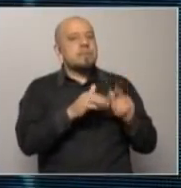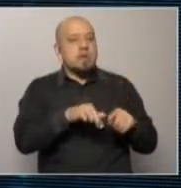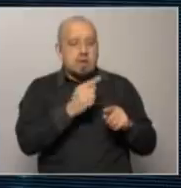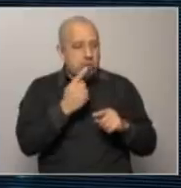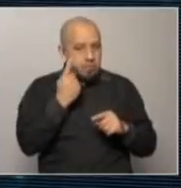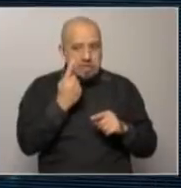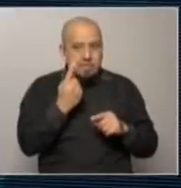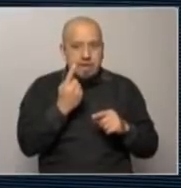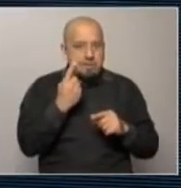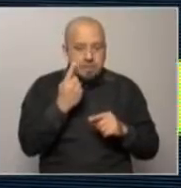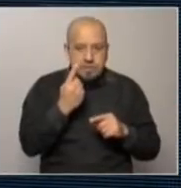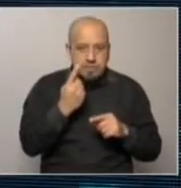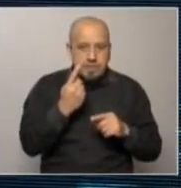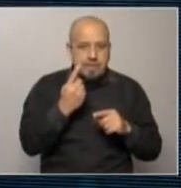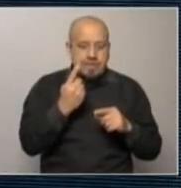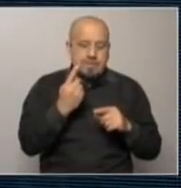principales políticas